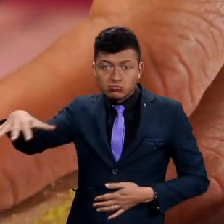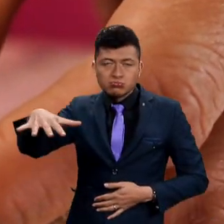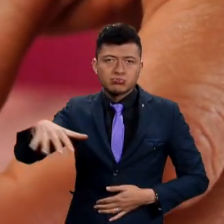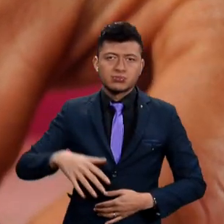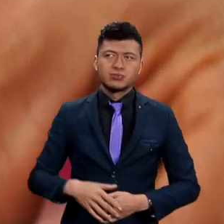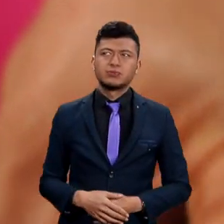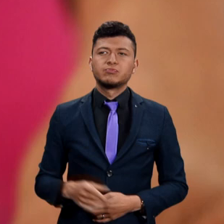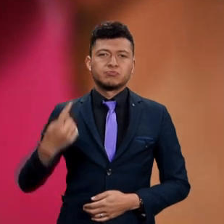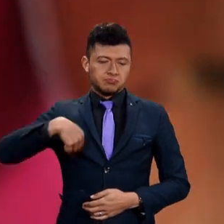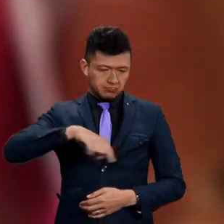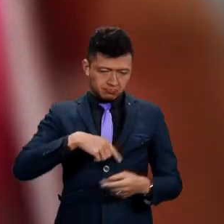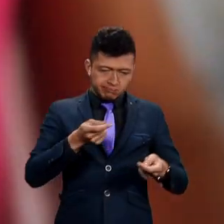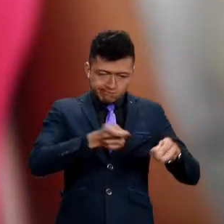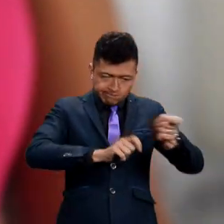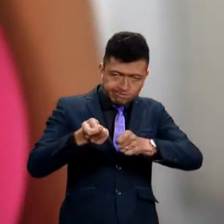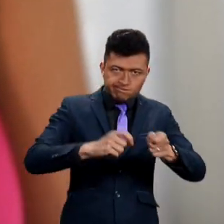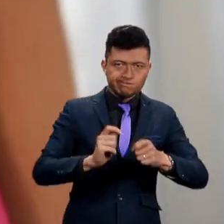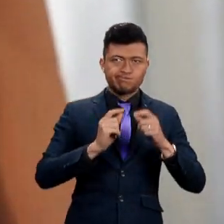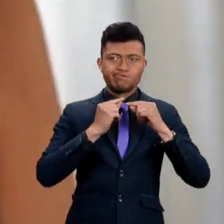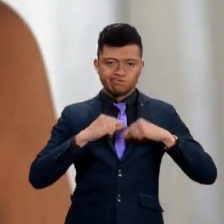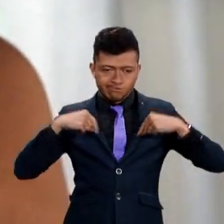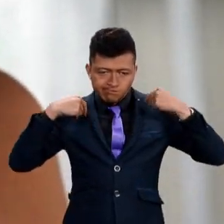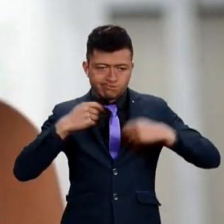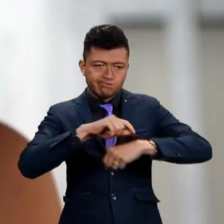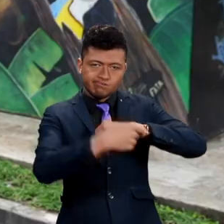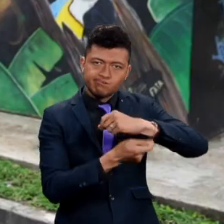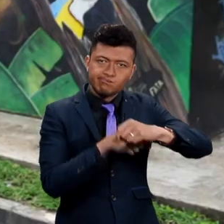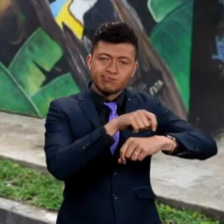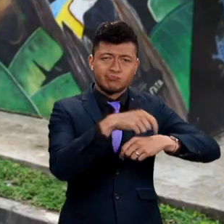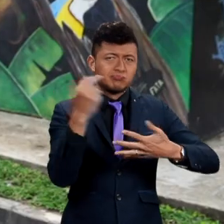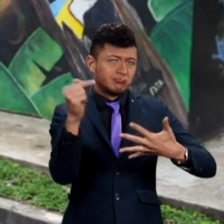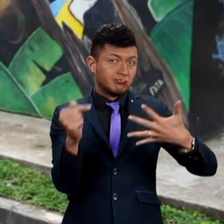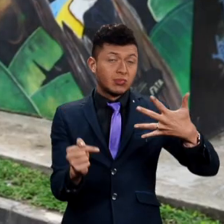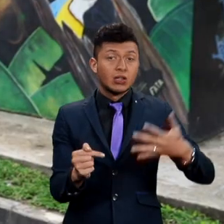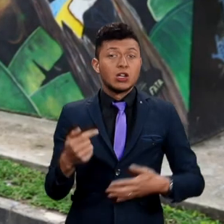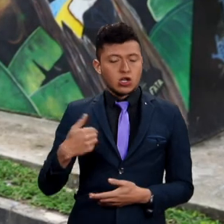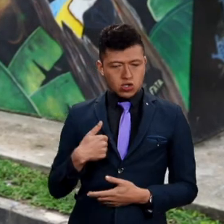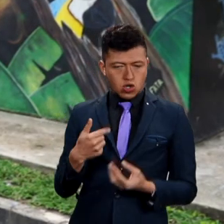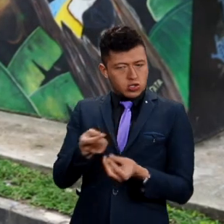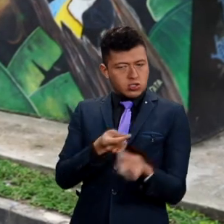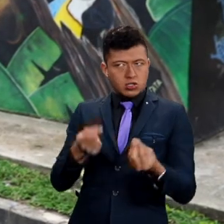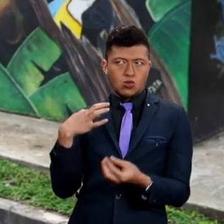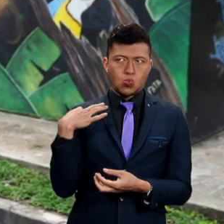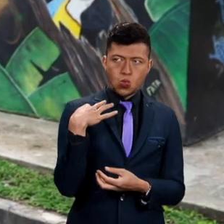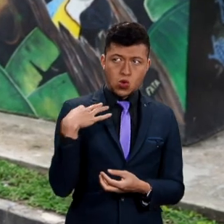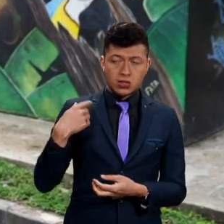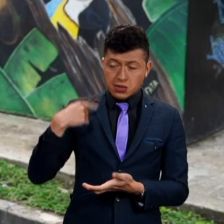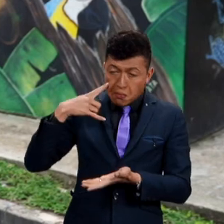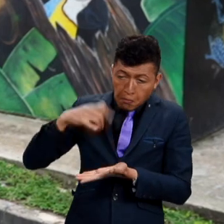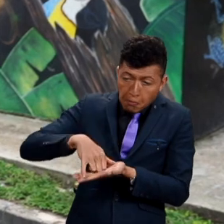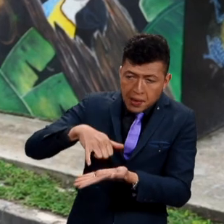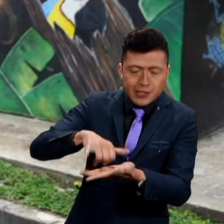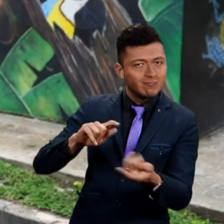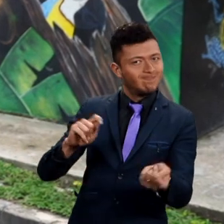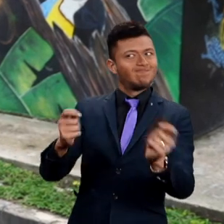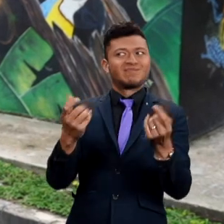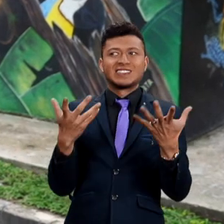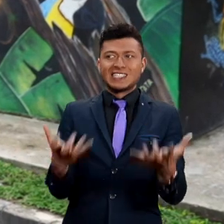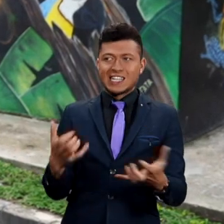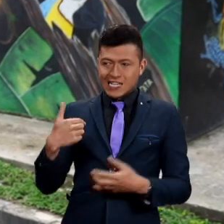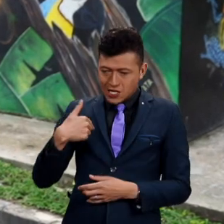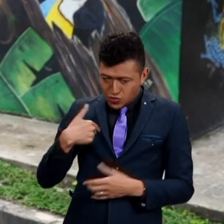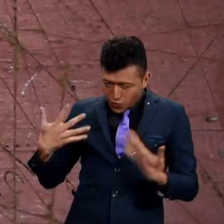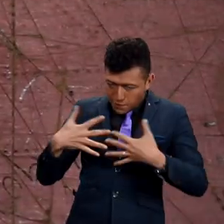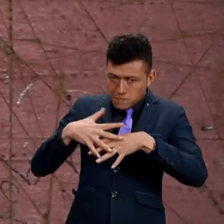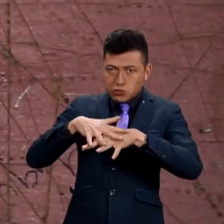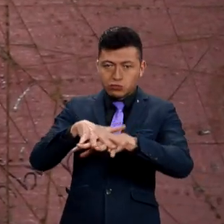Esas semillas las transformamos, las convertimos en gargantillas, collares y pues no queríamos quedarnos en lo mismo de siempre y yo soy diseñadora de modas y uso